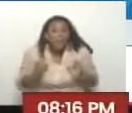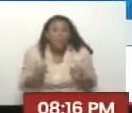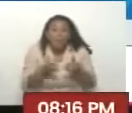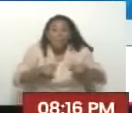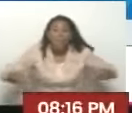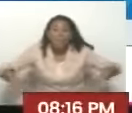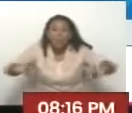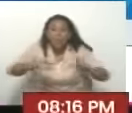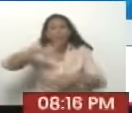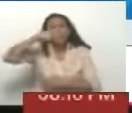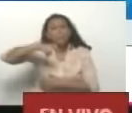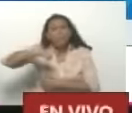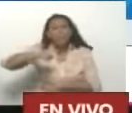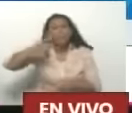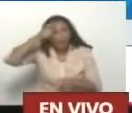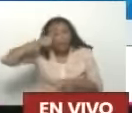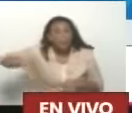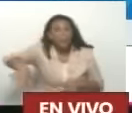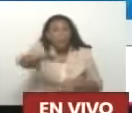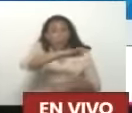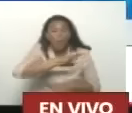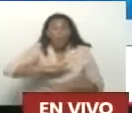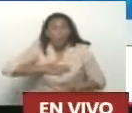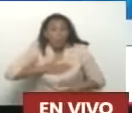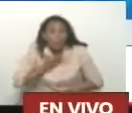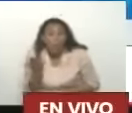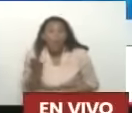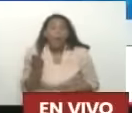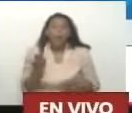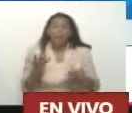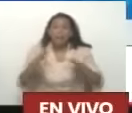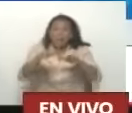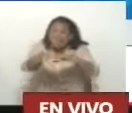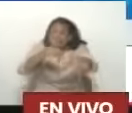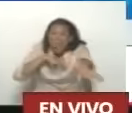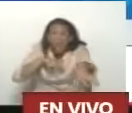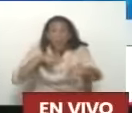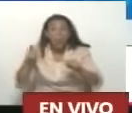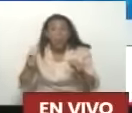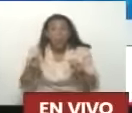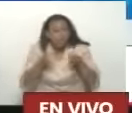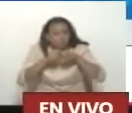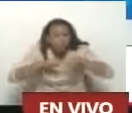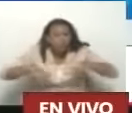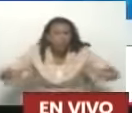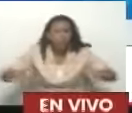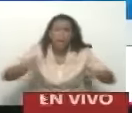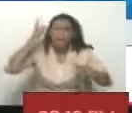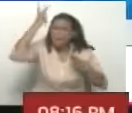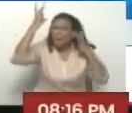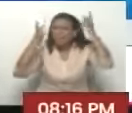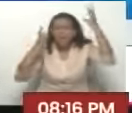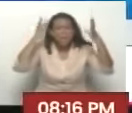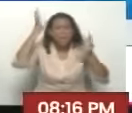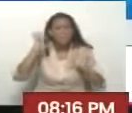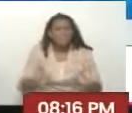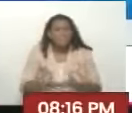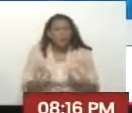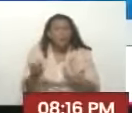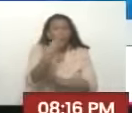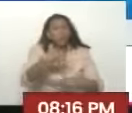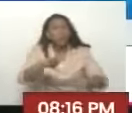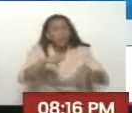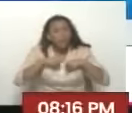espacios Necesarios Donde los pueblos La masa popular Se desplieguen Creativa Y eficazmente Y